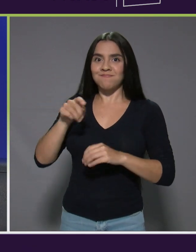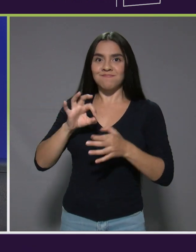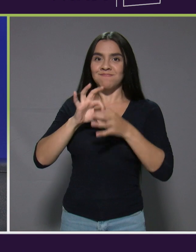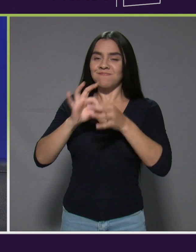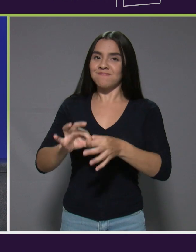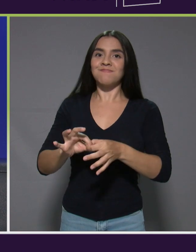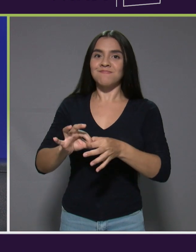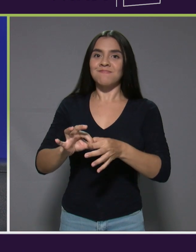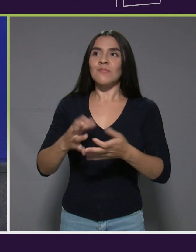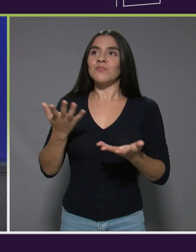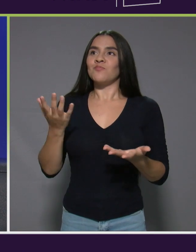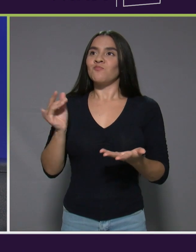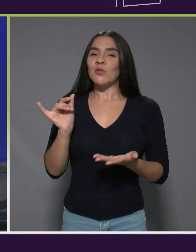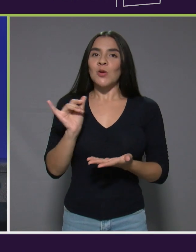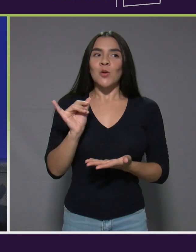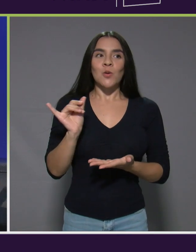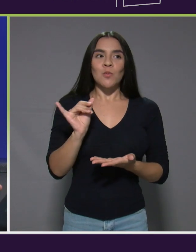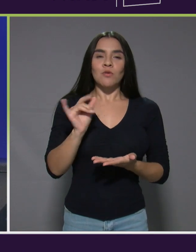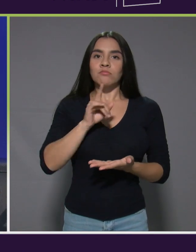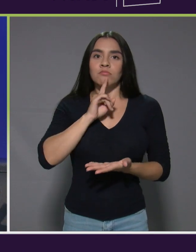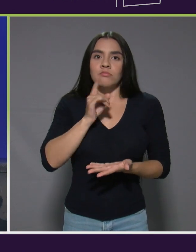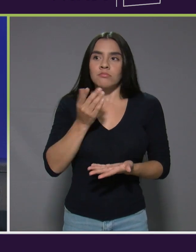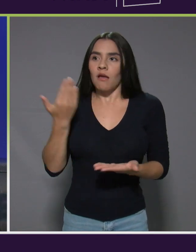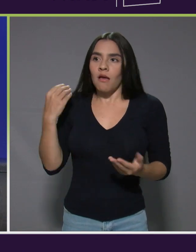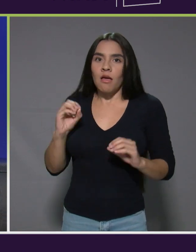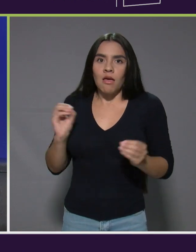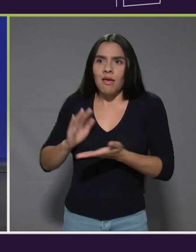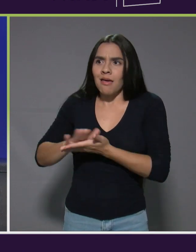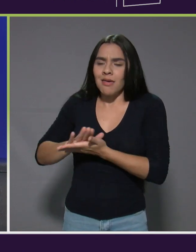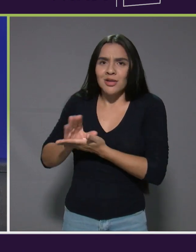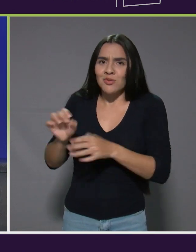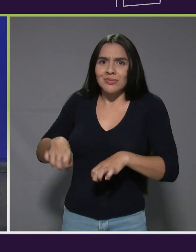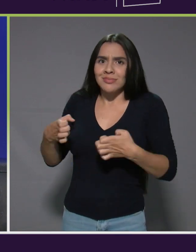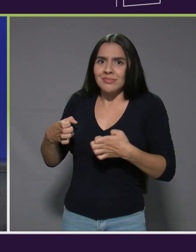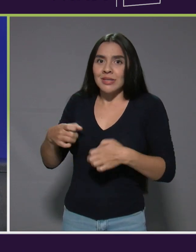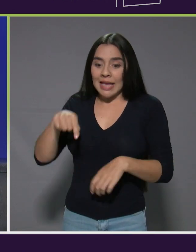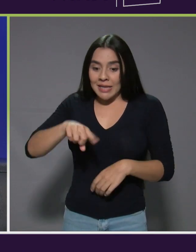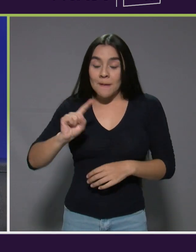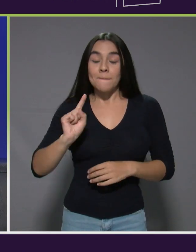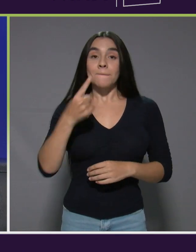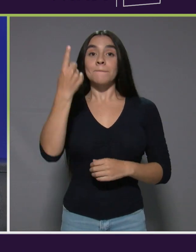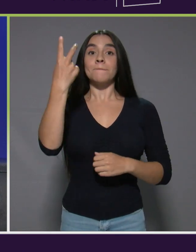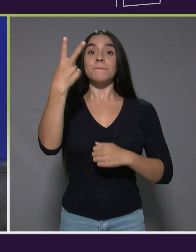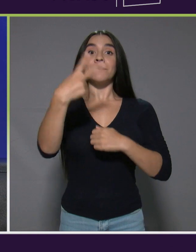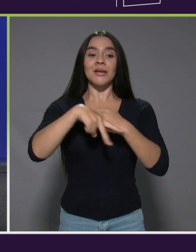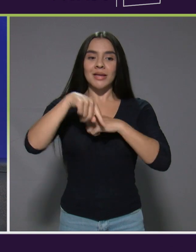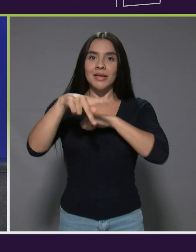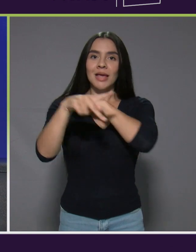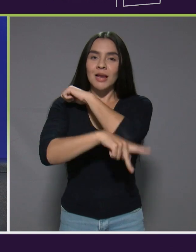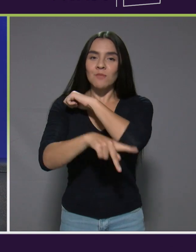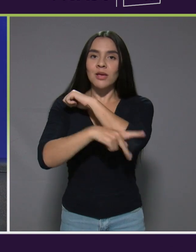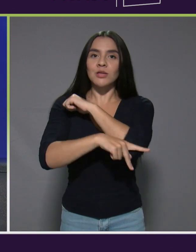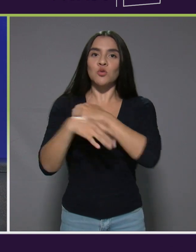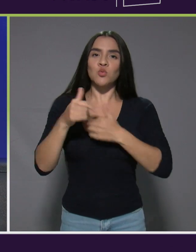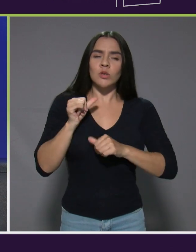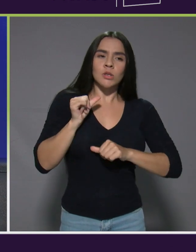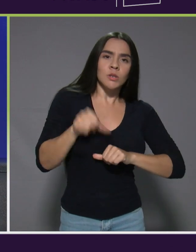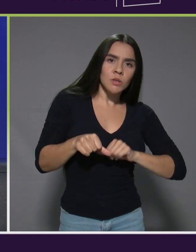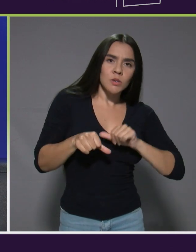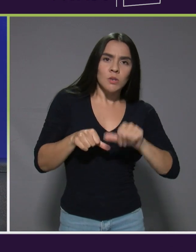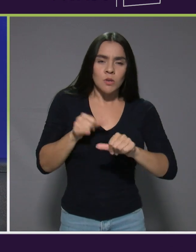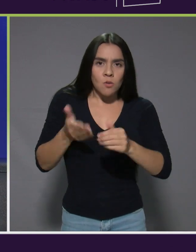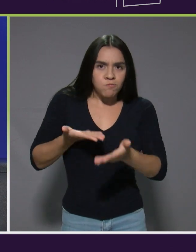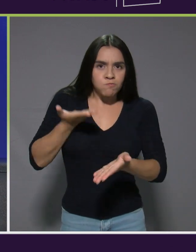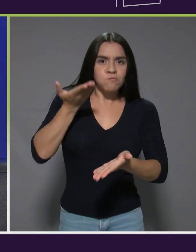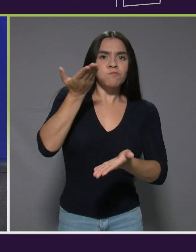es como que no, nunca hemos tenido ninguna. Entonces esta es la primera vez que el país hace un esfuerzo que